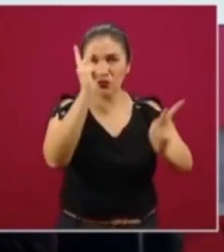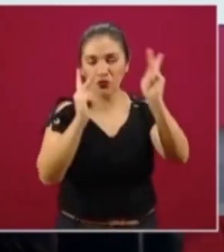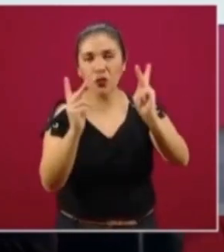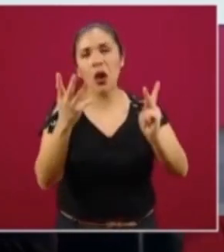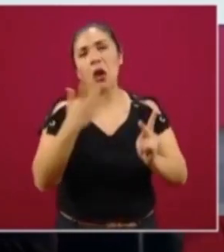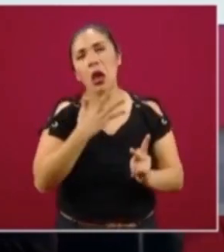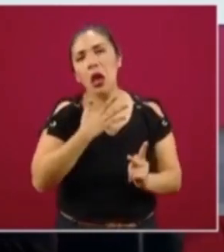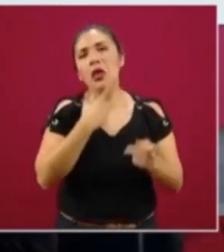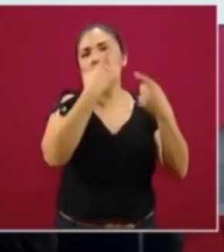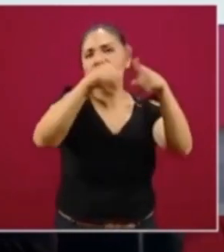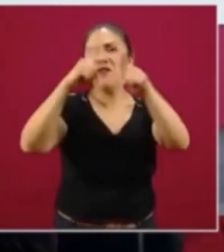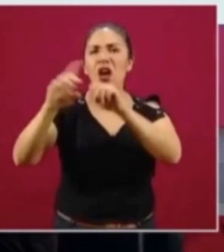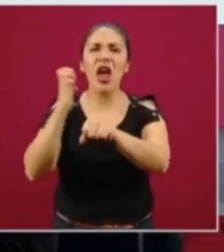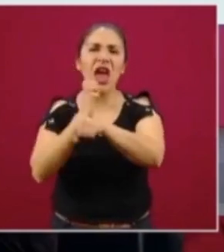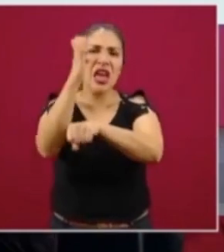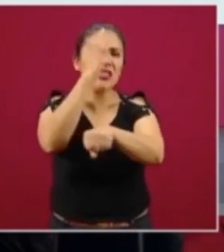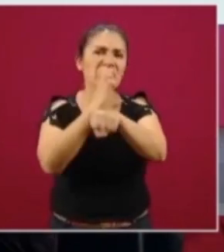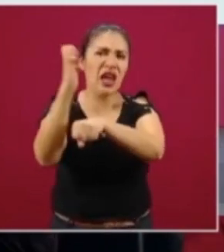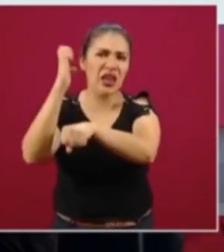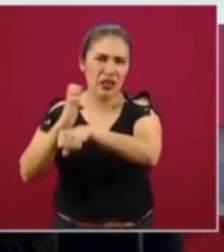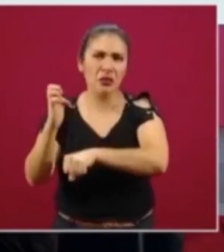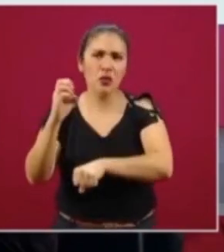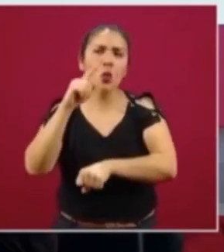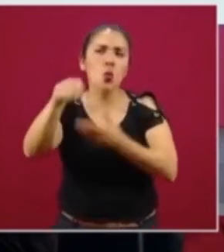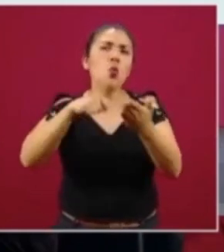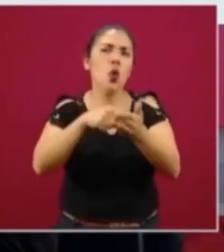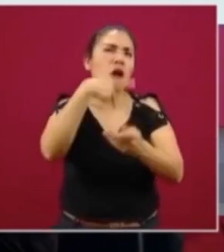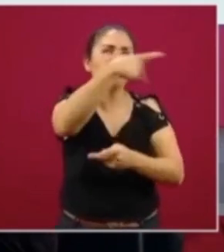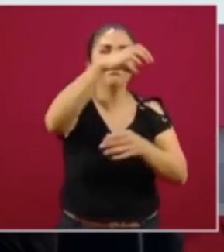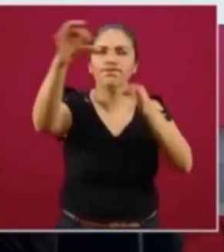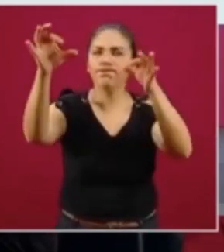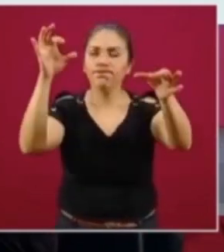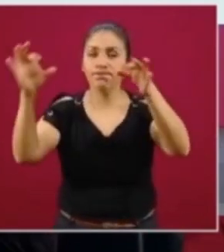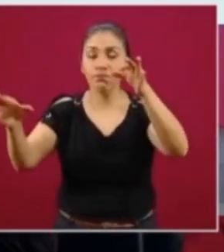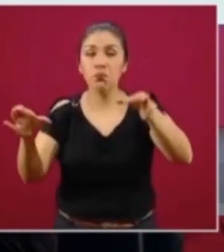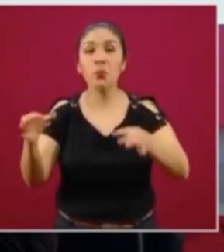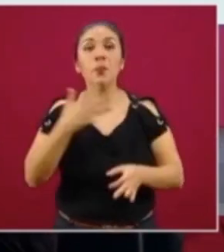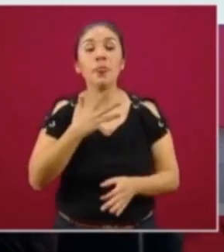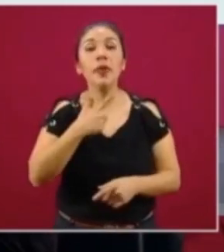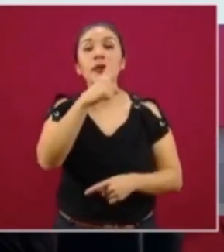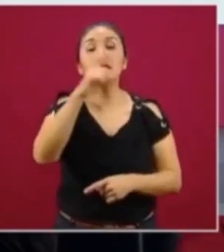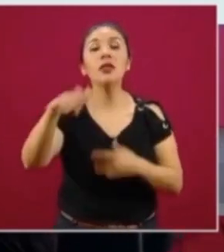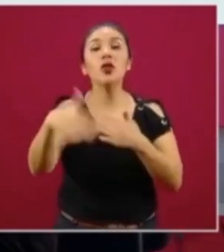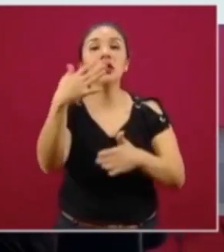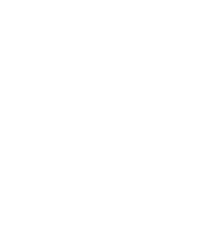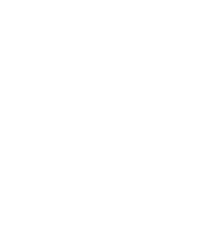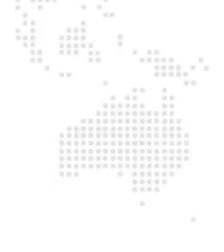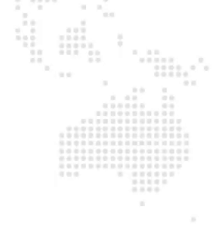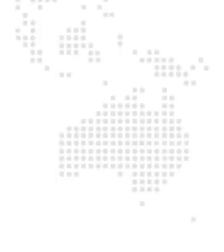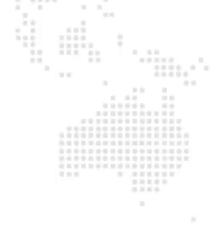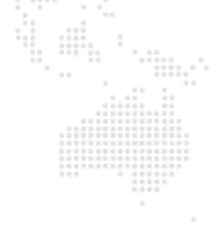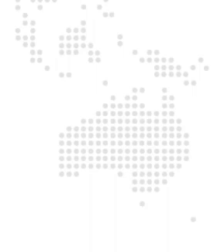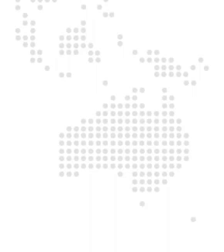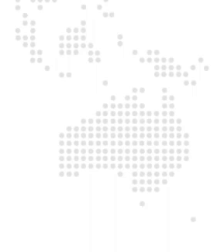diferentes estados donde están sus instalaciones, pues 115 millones de árboles.